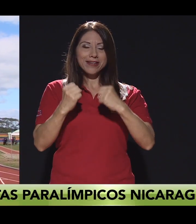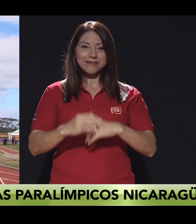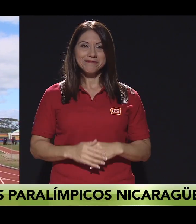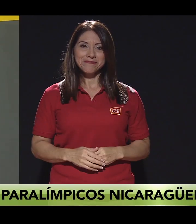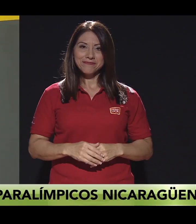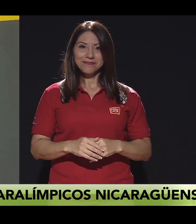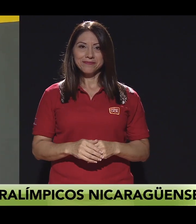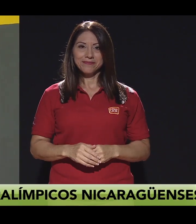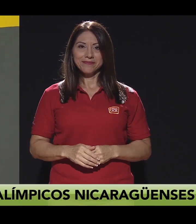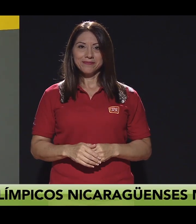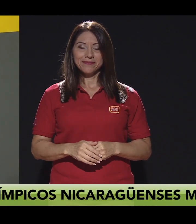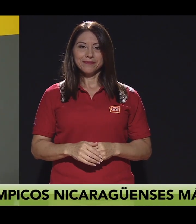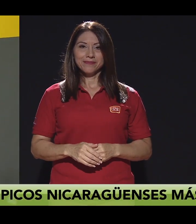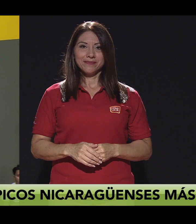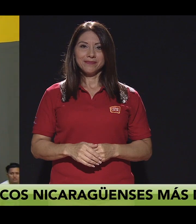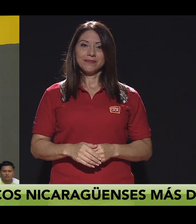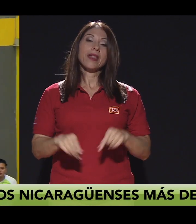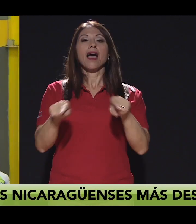más fuerte.